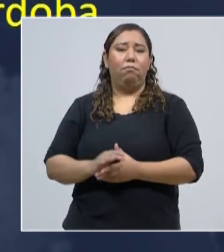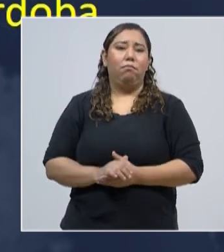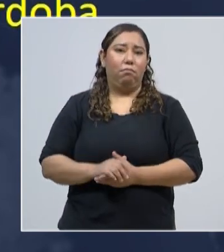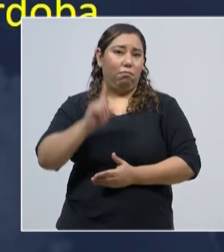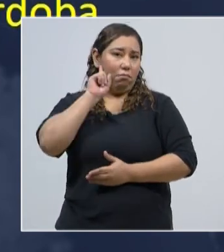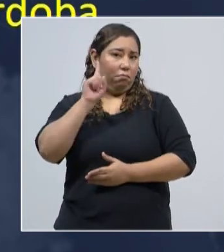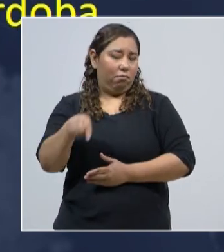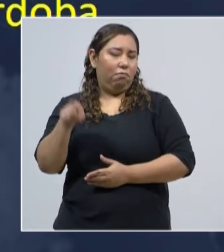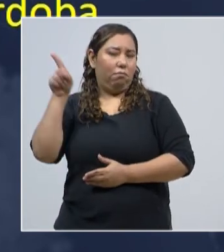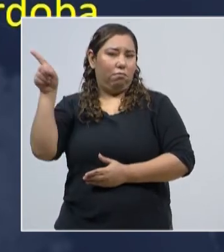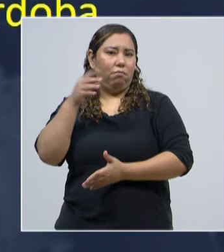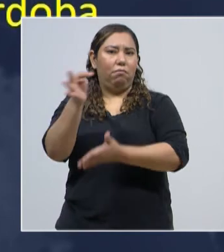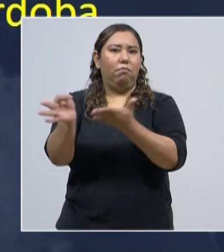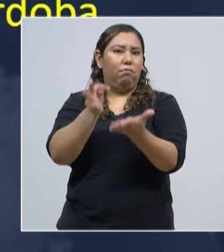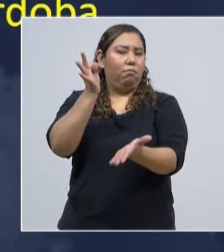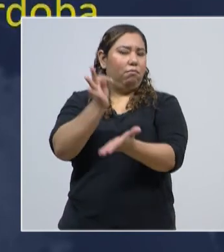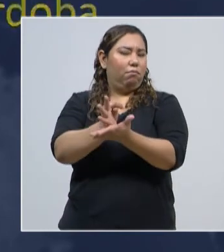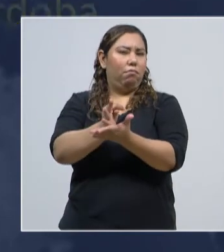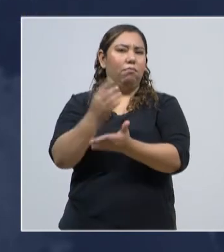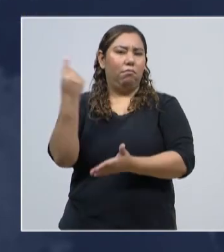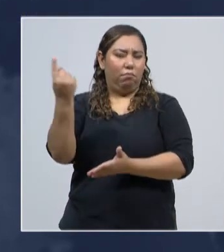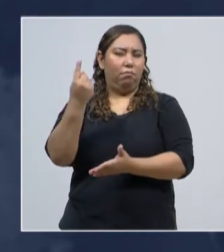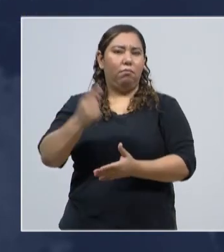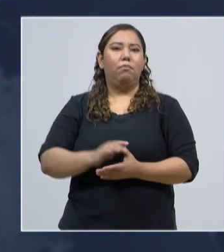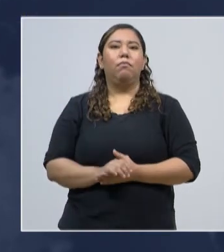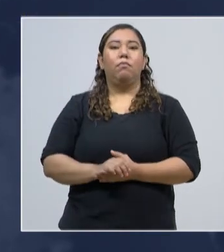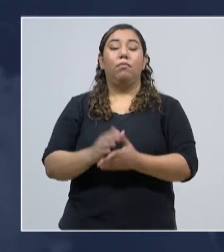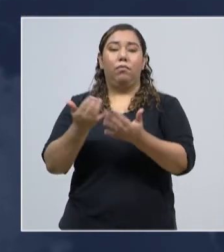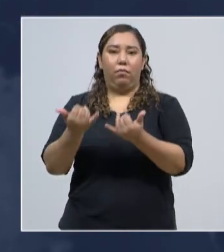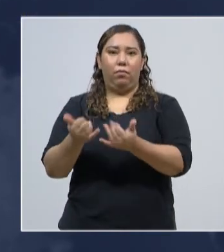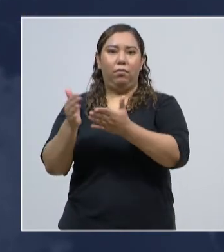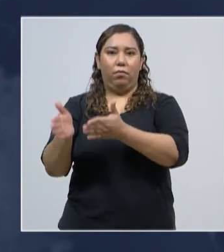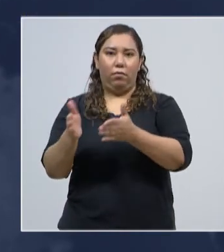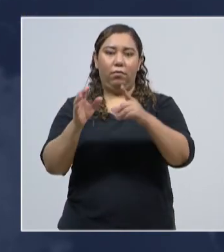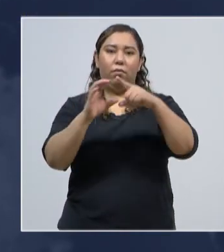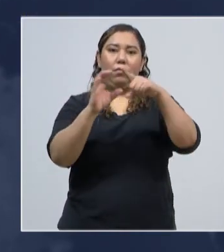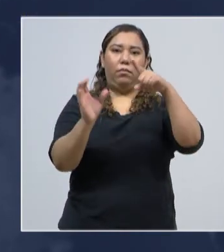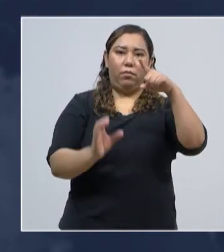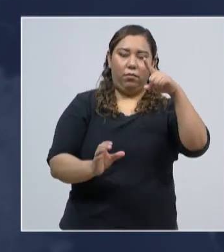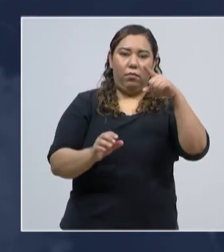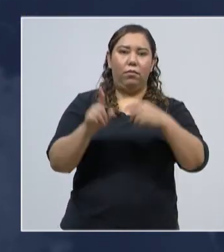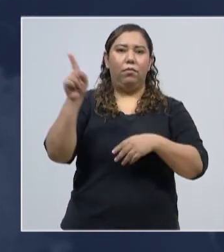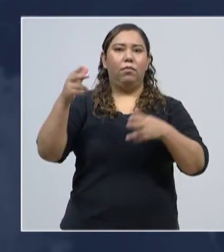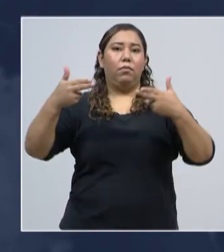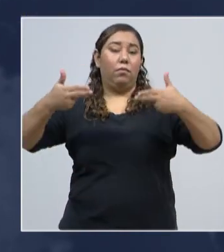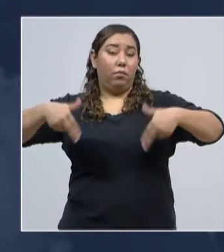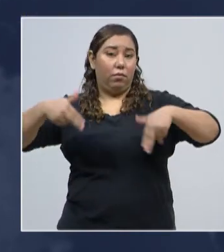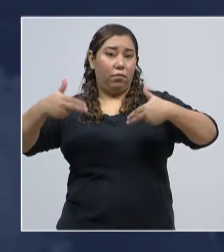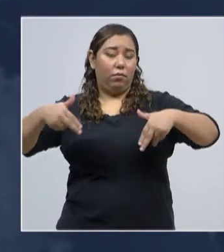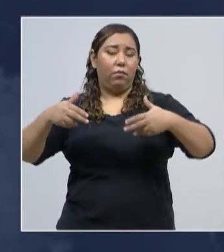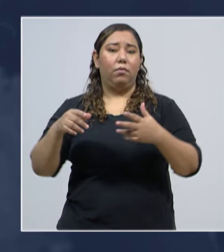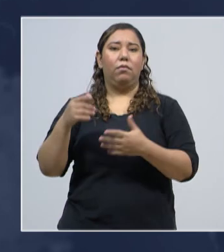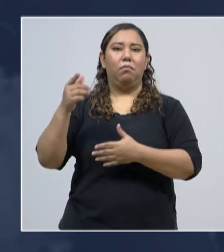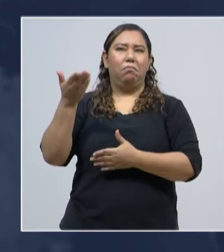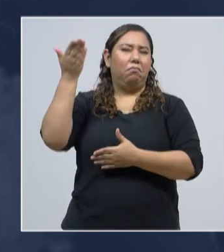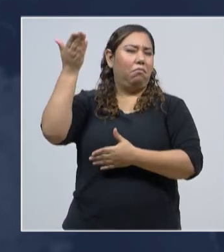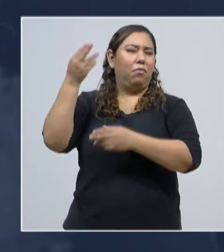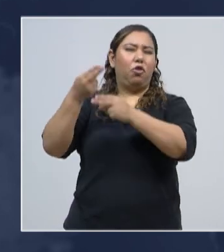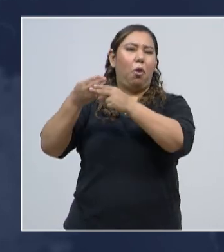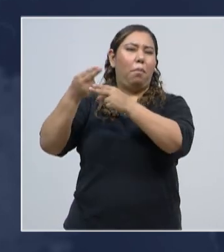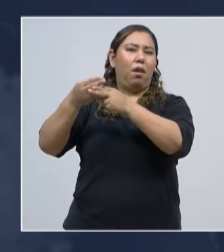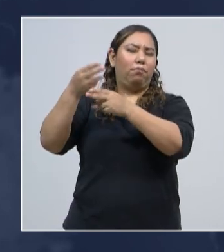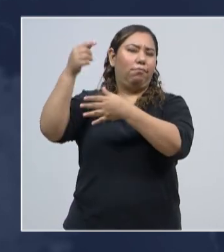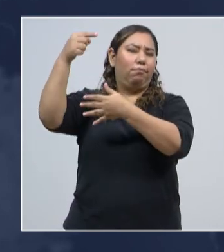Mañana en el Distrito Central. Y en el Departamento de Cortés estarán en Choloma, en el Sedén, en Santa Cruz, en Buenos Aires,